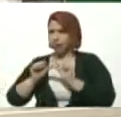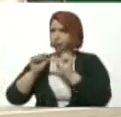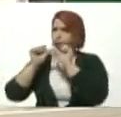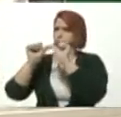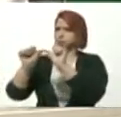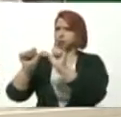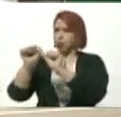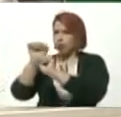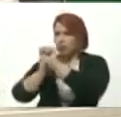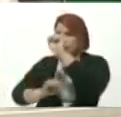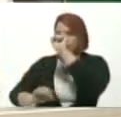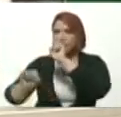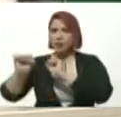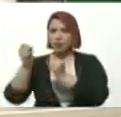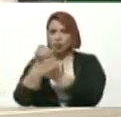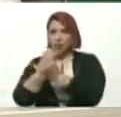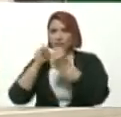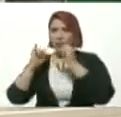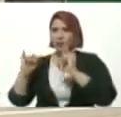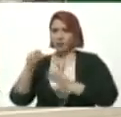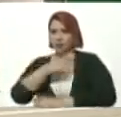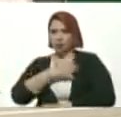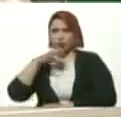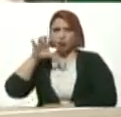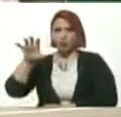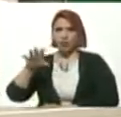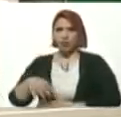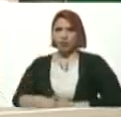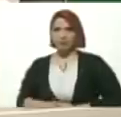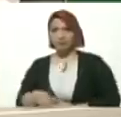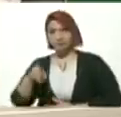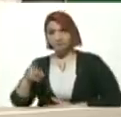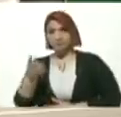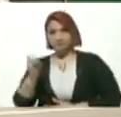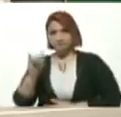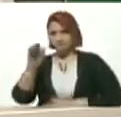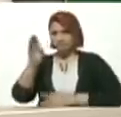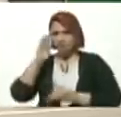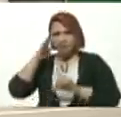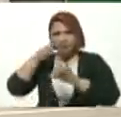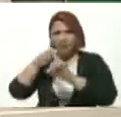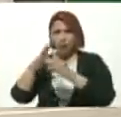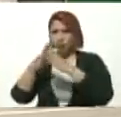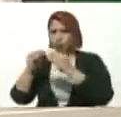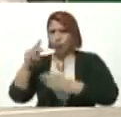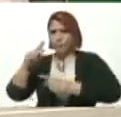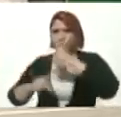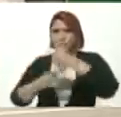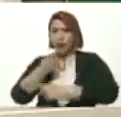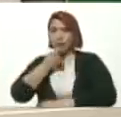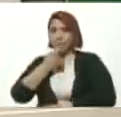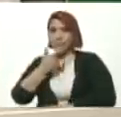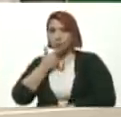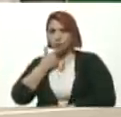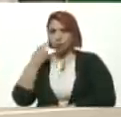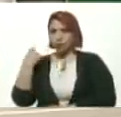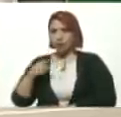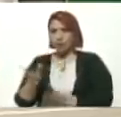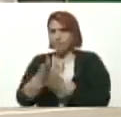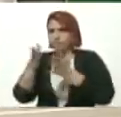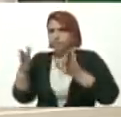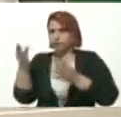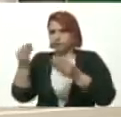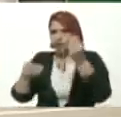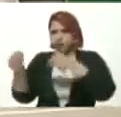Defendiendo La independencia Y la soberanía Y allí pues Enmarca Todo este plan Hermoso Que tiene un gran Contenido